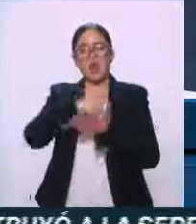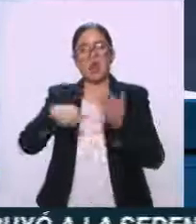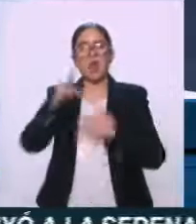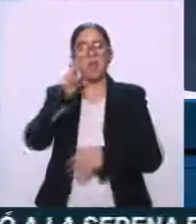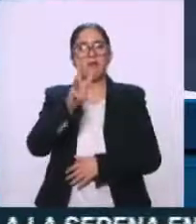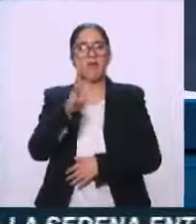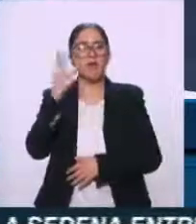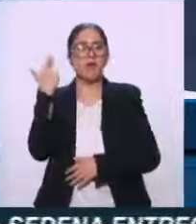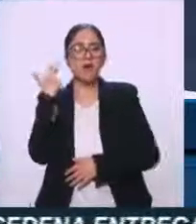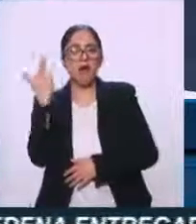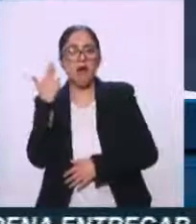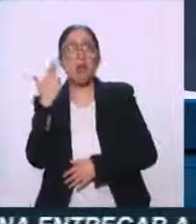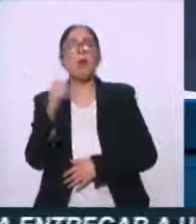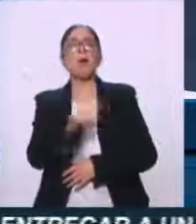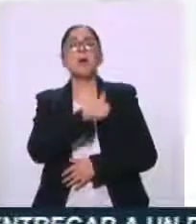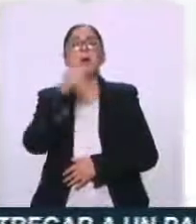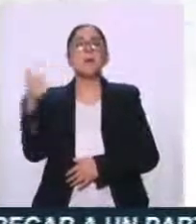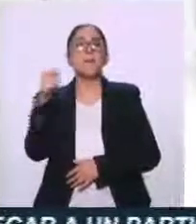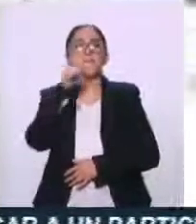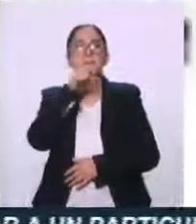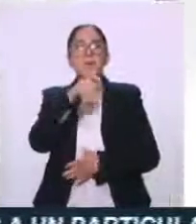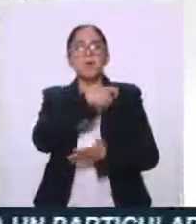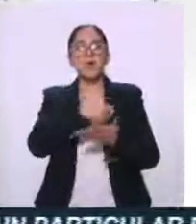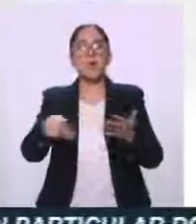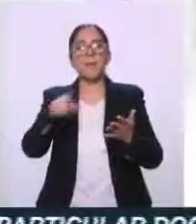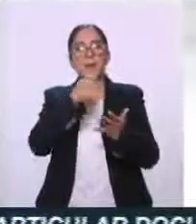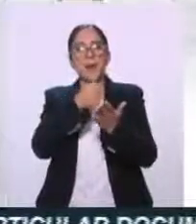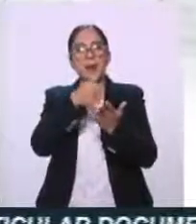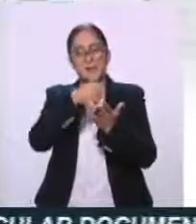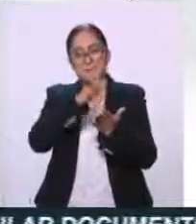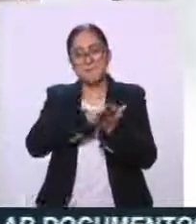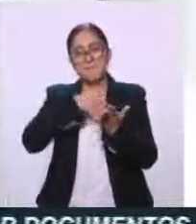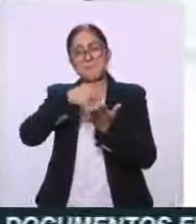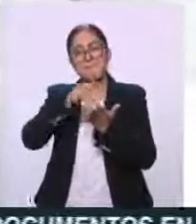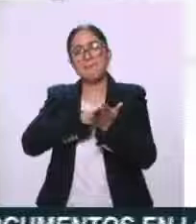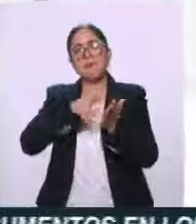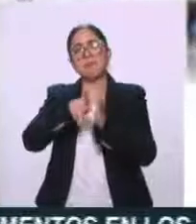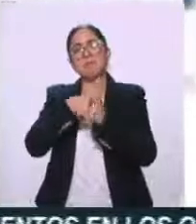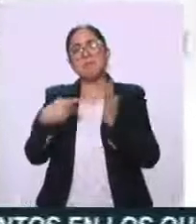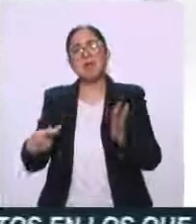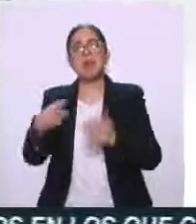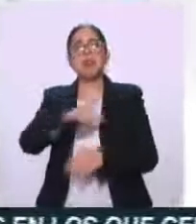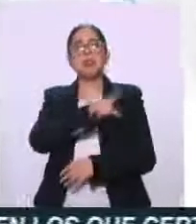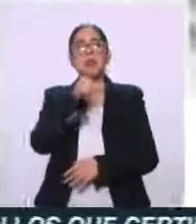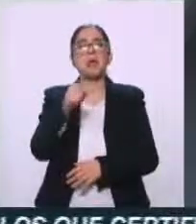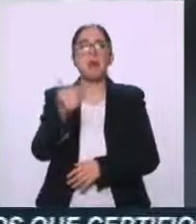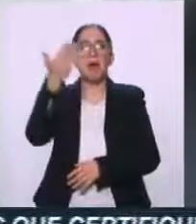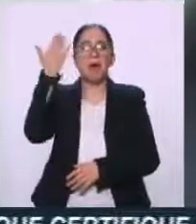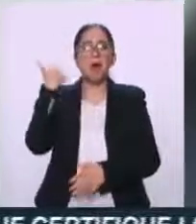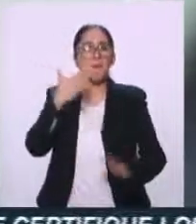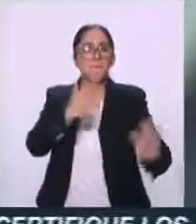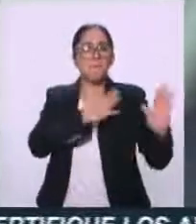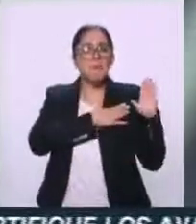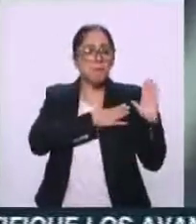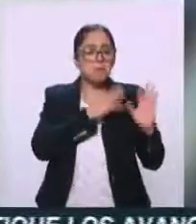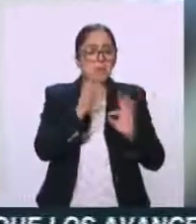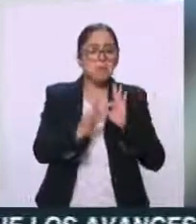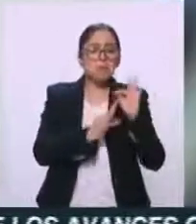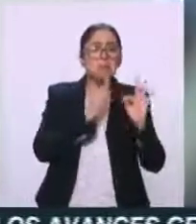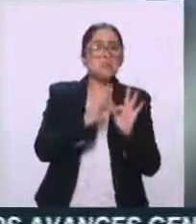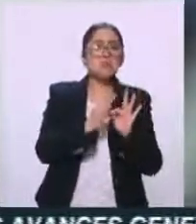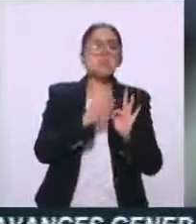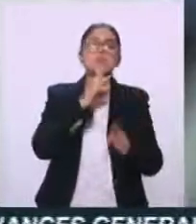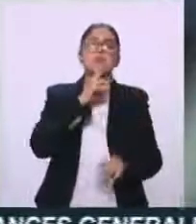País en México con una edición especial impresa de nuestro país, pero ya luego se fueron. Creo que no les cumplieron con lo que les habían prometido, Alberto.